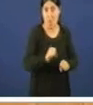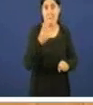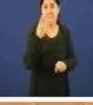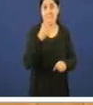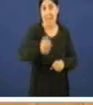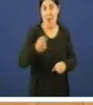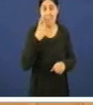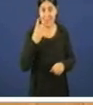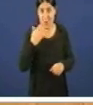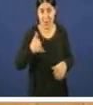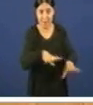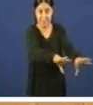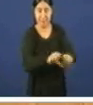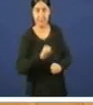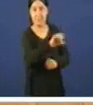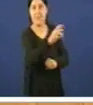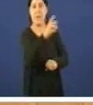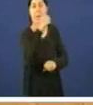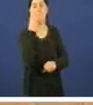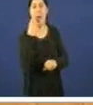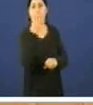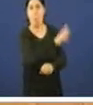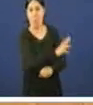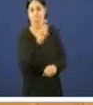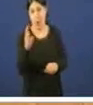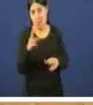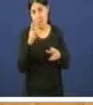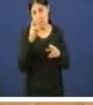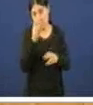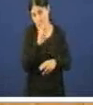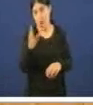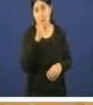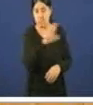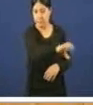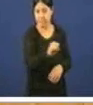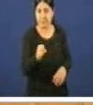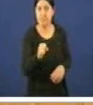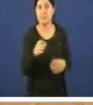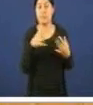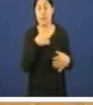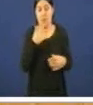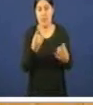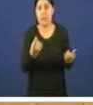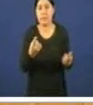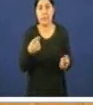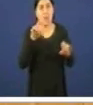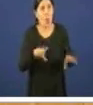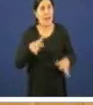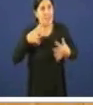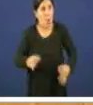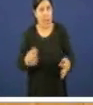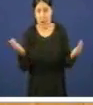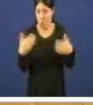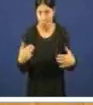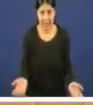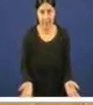vendose, portanto, que estas garantías que di Núñez Feijó de ter o domicilio social en Galiza moita garantía non é moita garantía non é